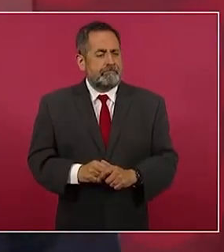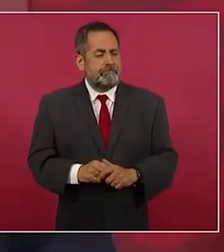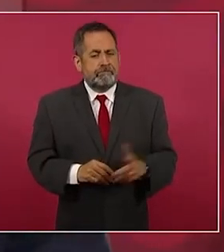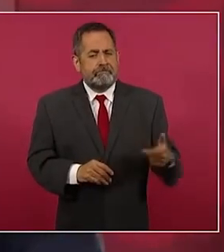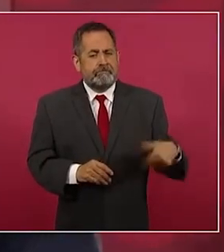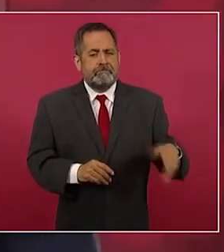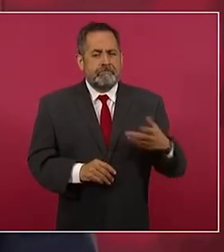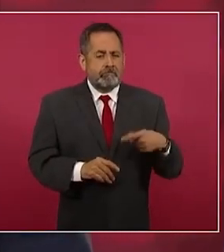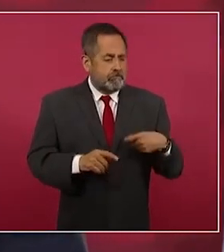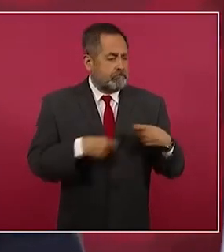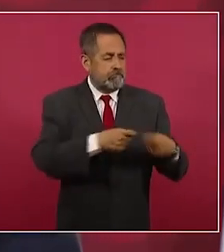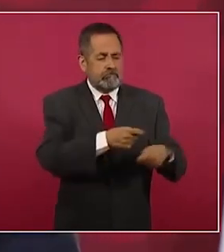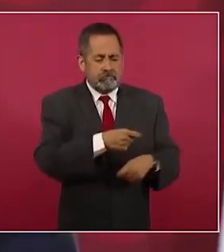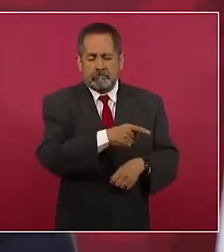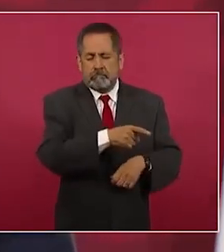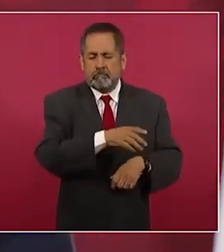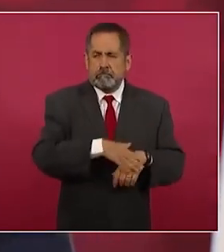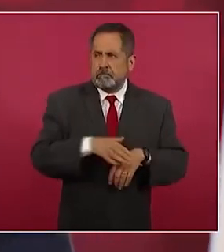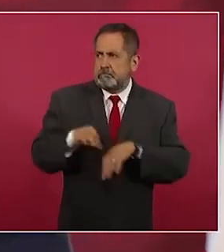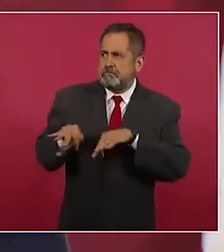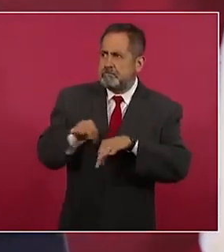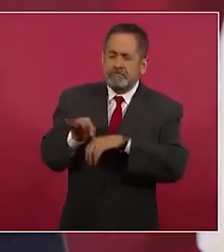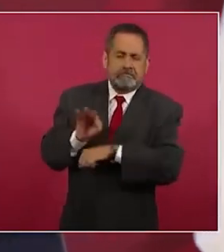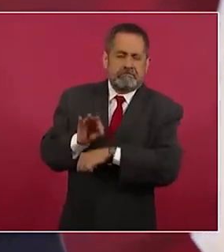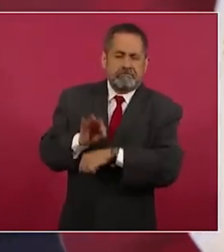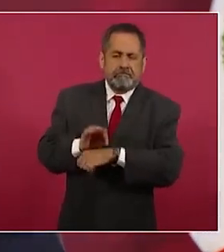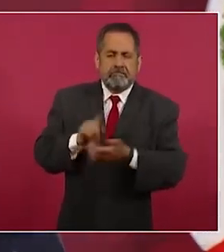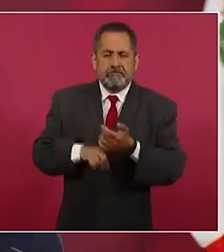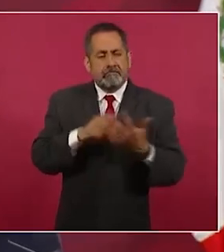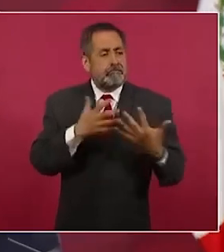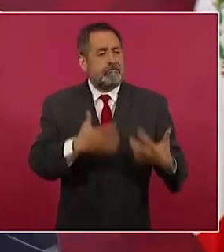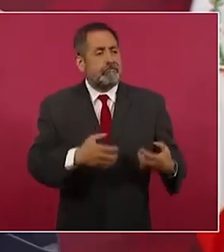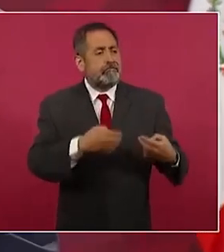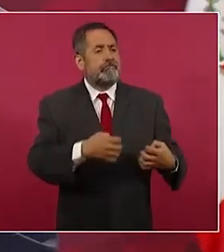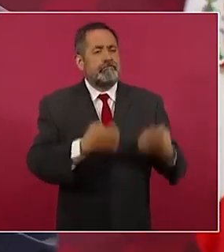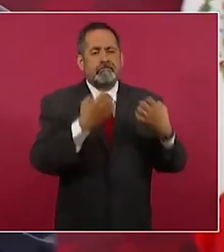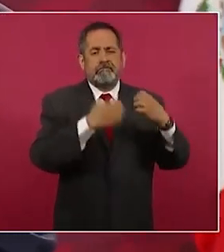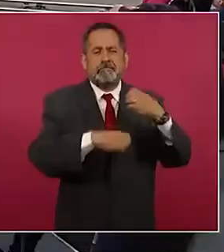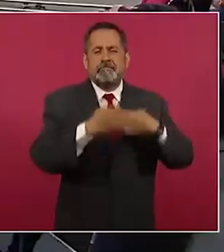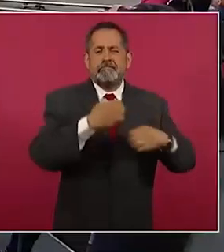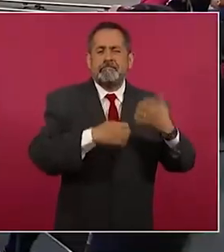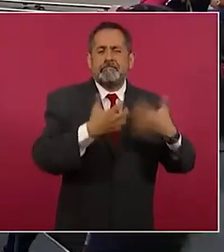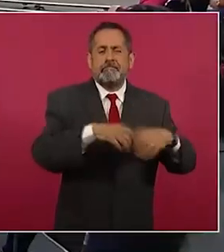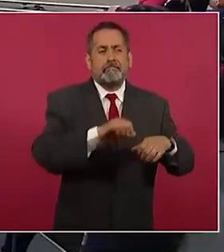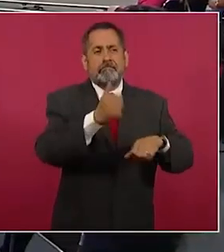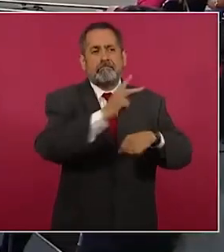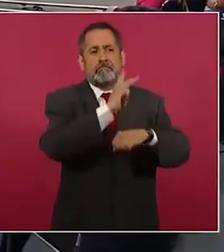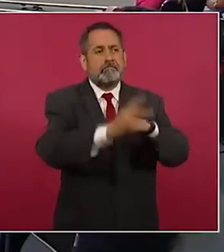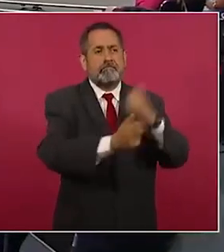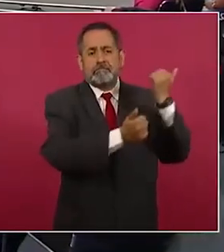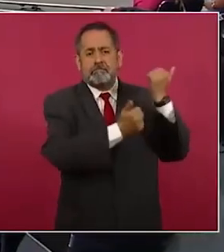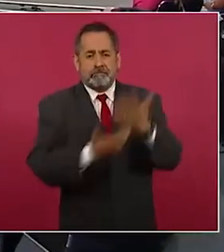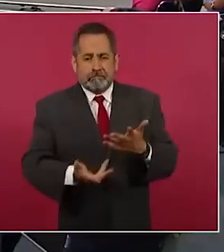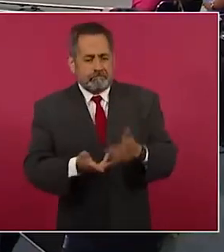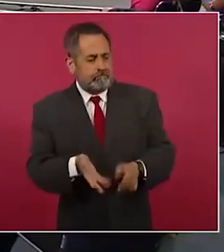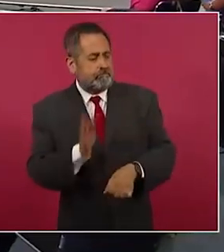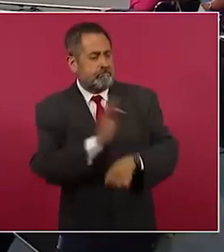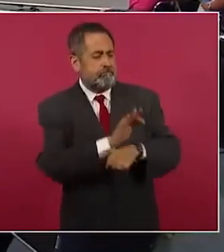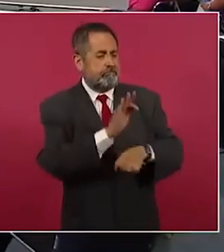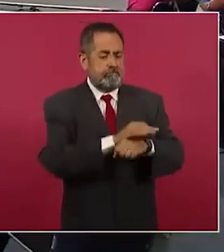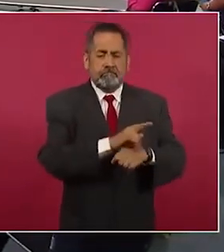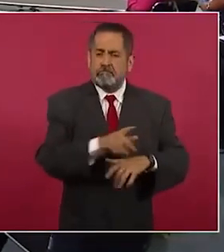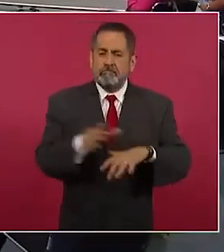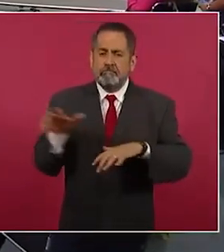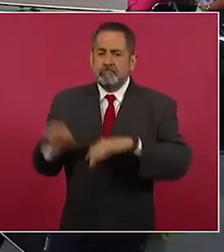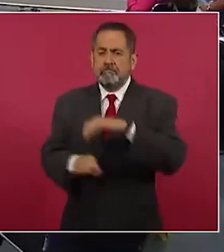les hacían los trabajos a todas las empresas extranjeras que se quedaban con los